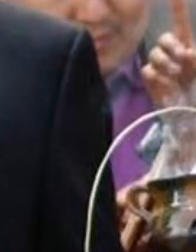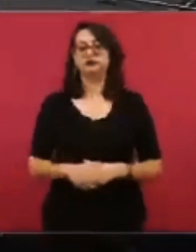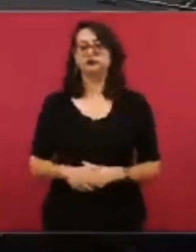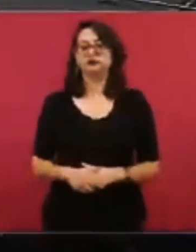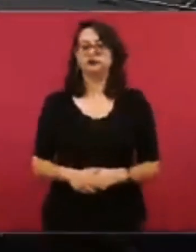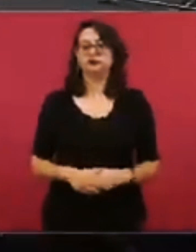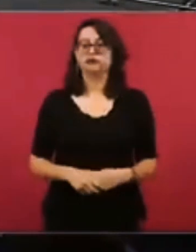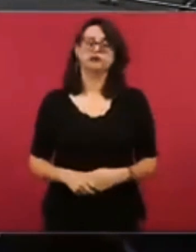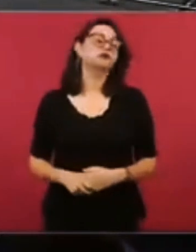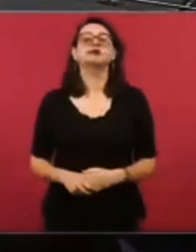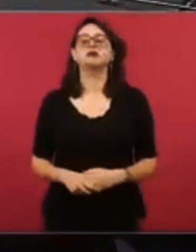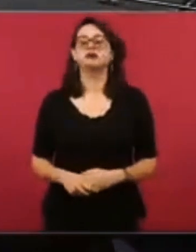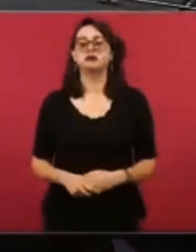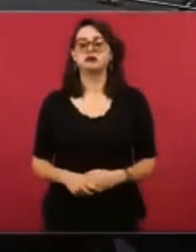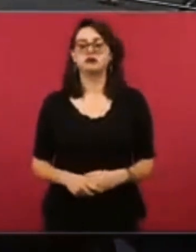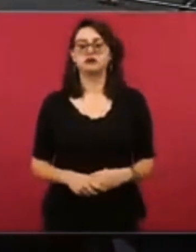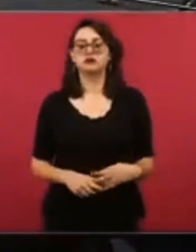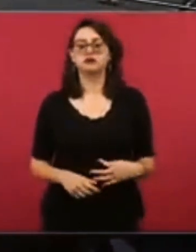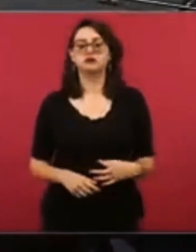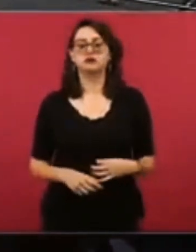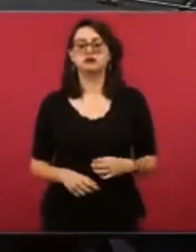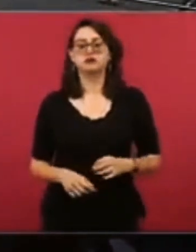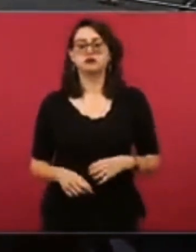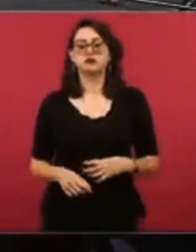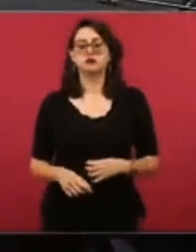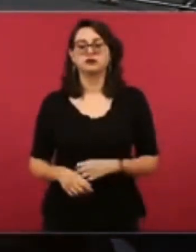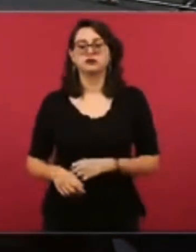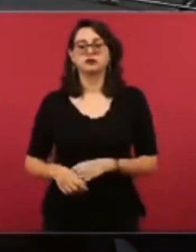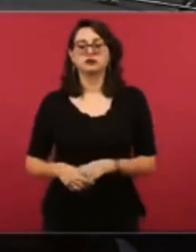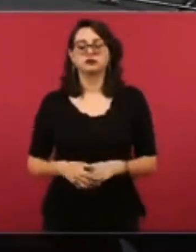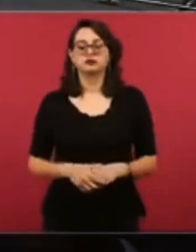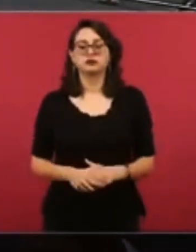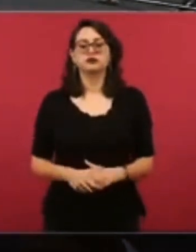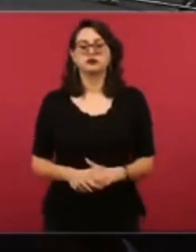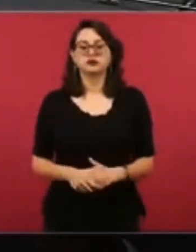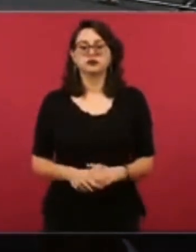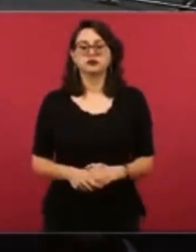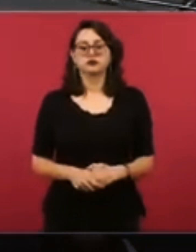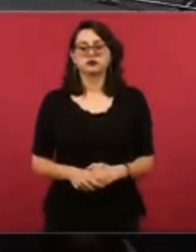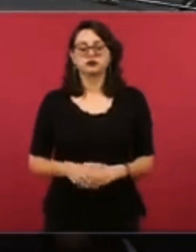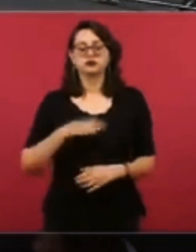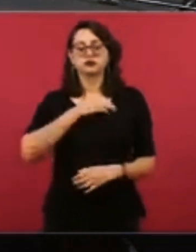mexicano se quede con esta zona y la aproveche en este caso. Sí, tenemos que buscar